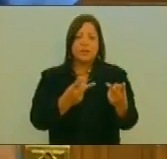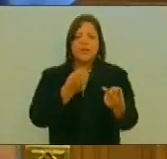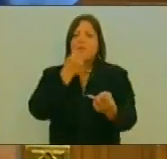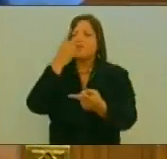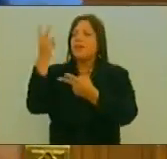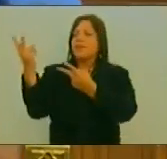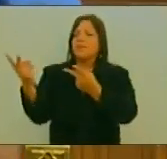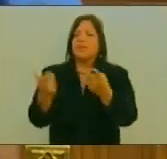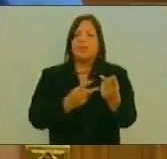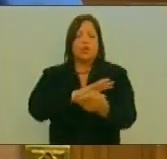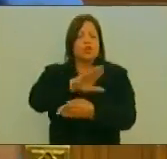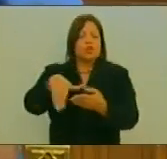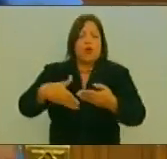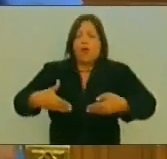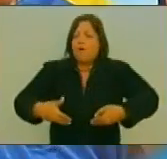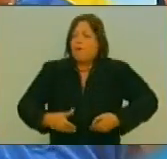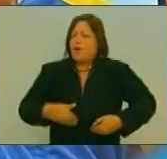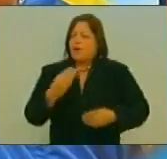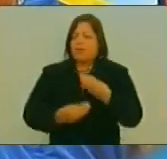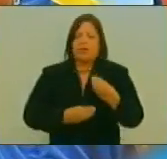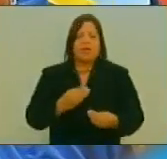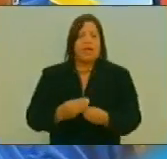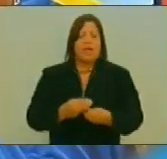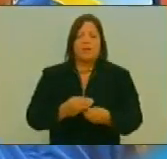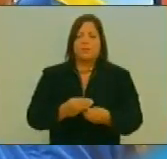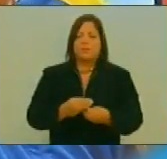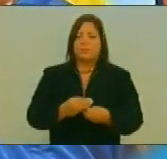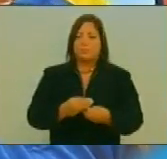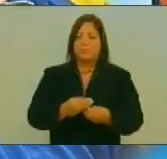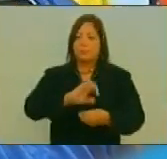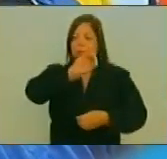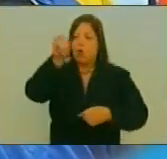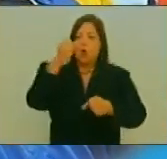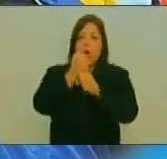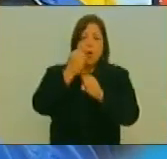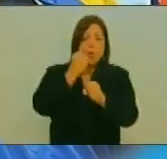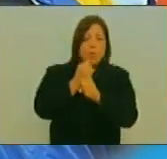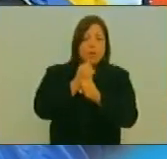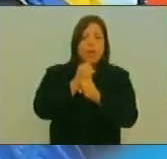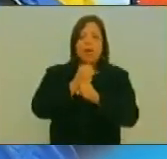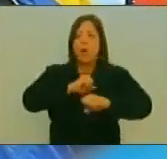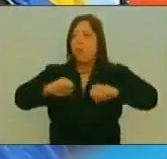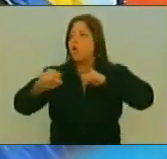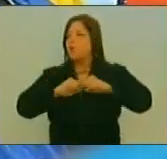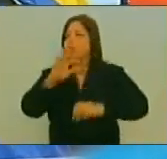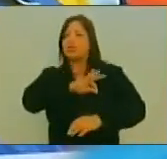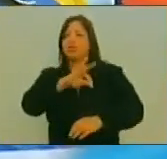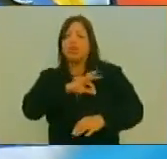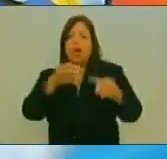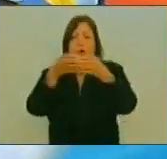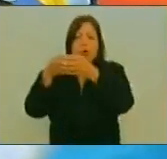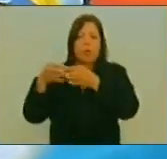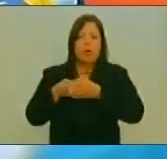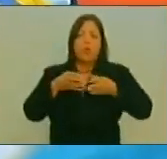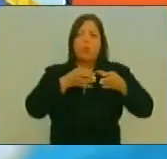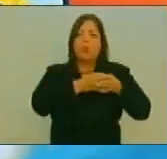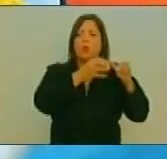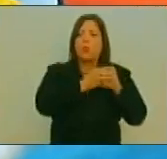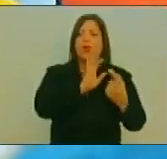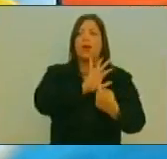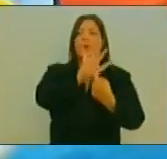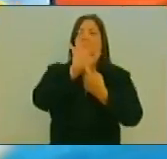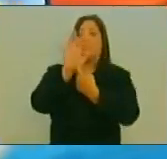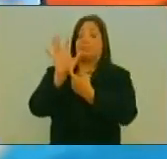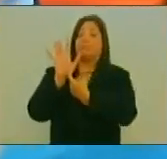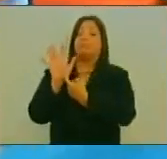Todos los esfuerzos Que podamos hacer Desde la clase obrera Desde los movimientos sociales Desde el ejemplo Que está